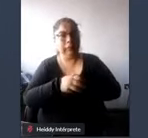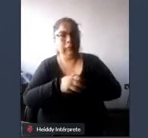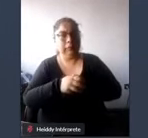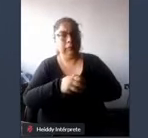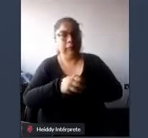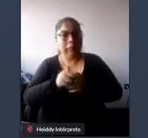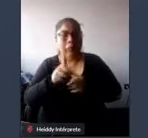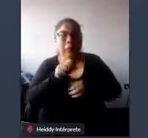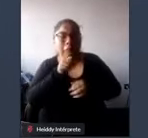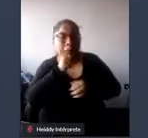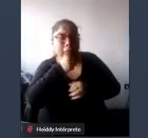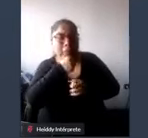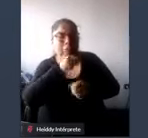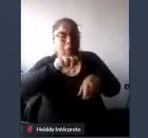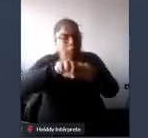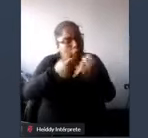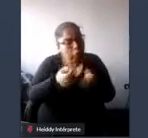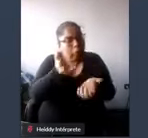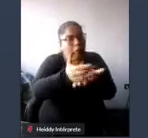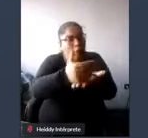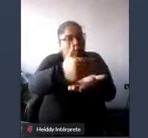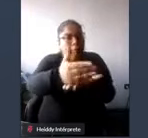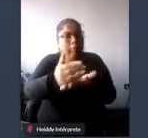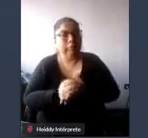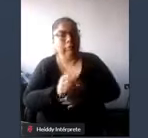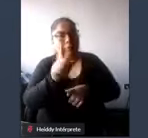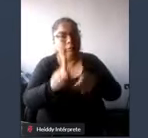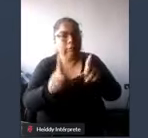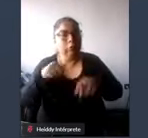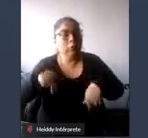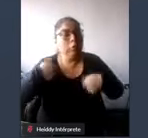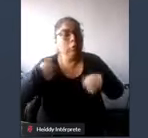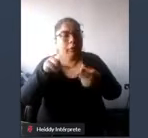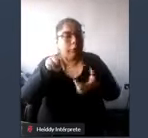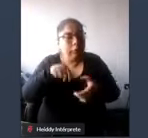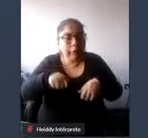deterioradas y hasta inapropiadas